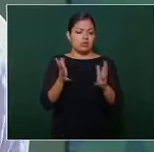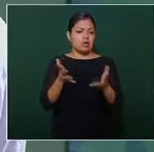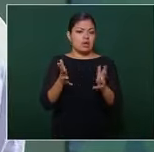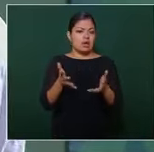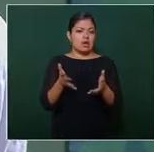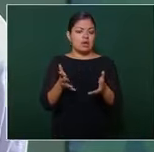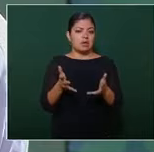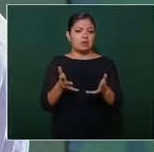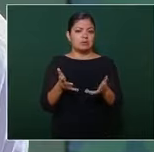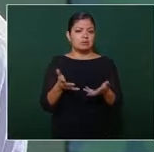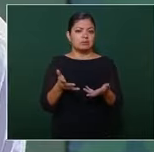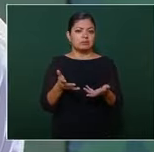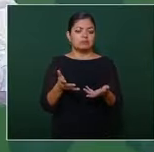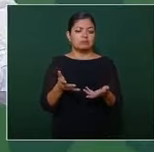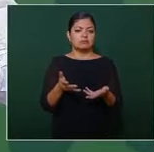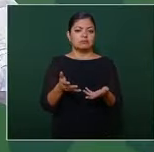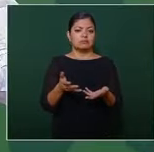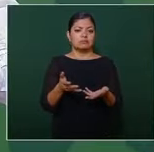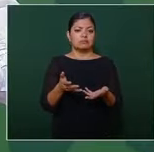este